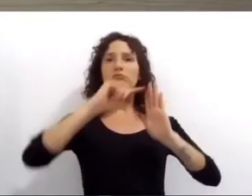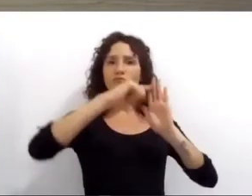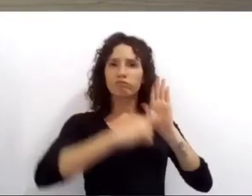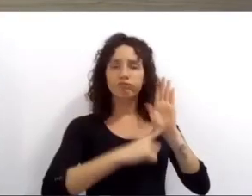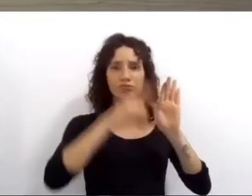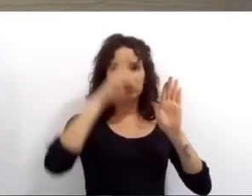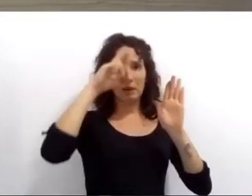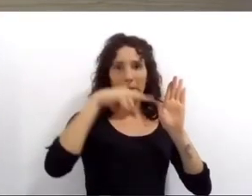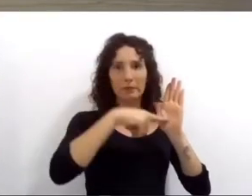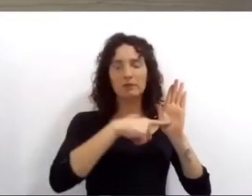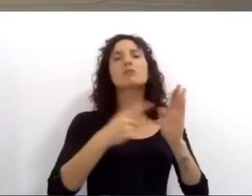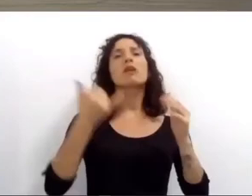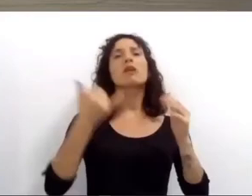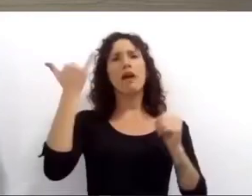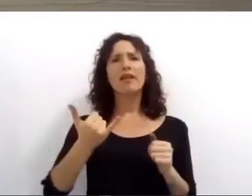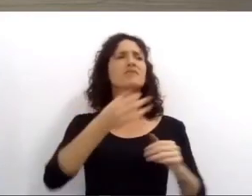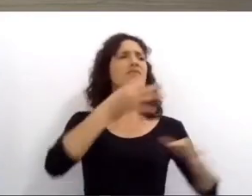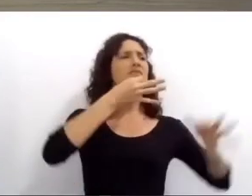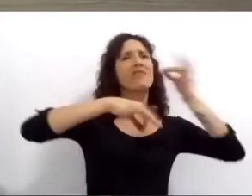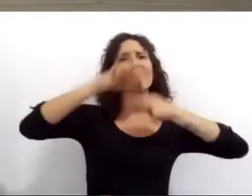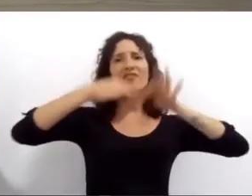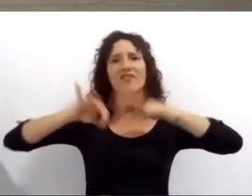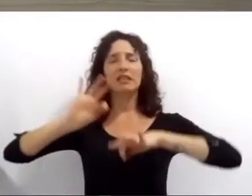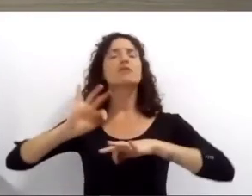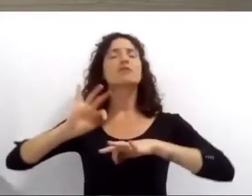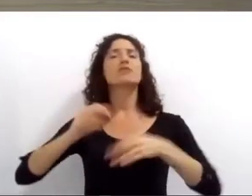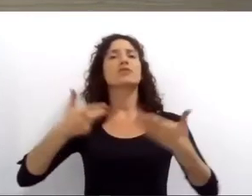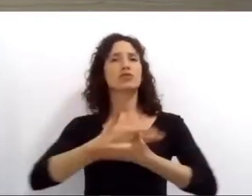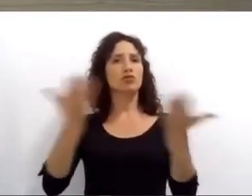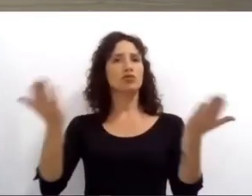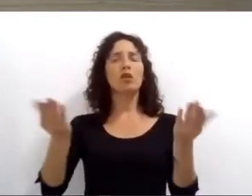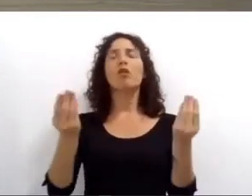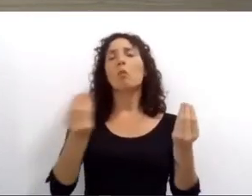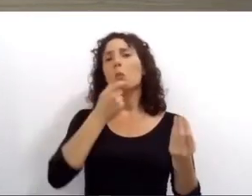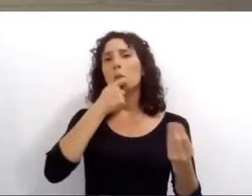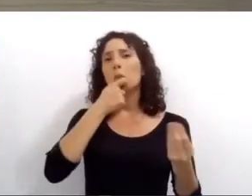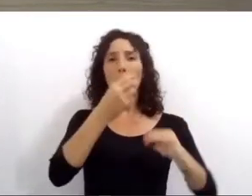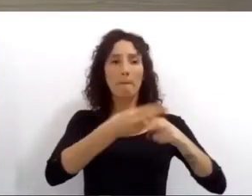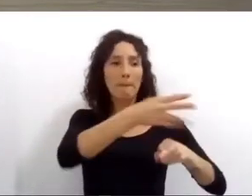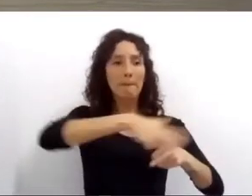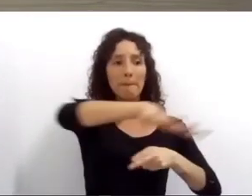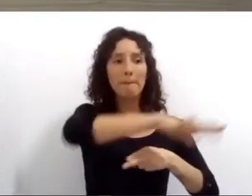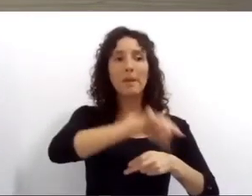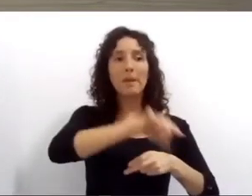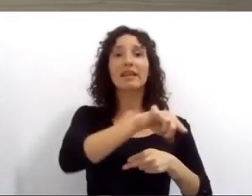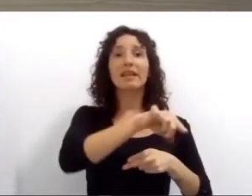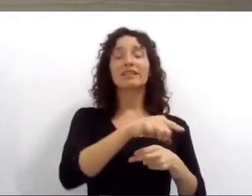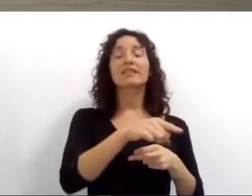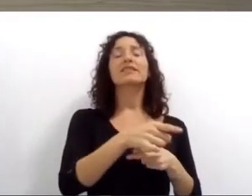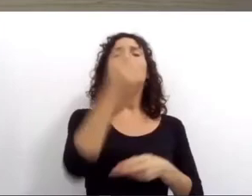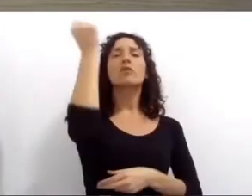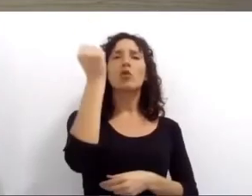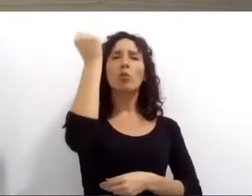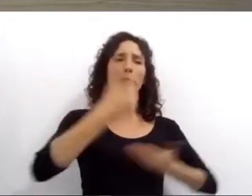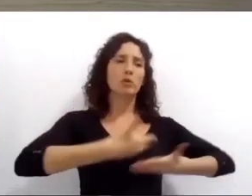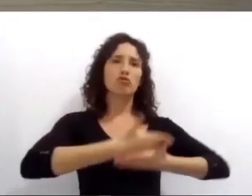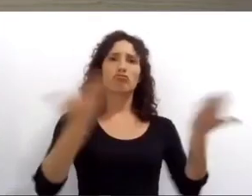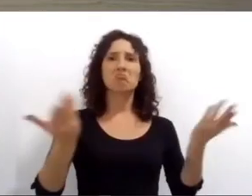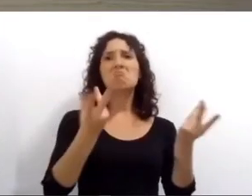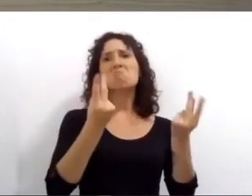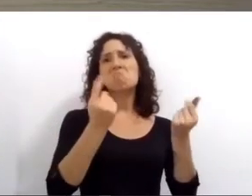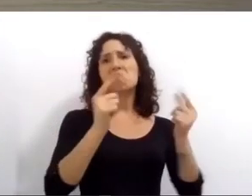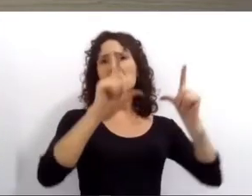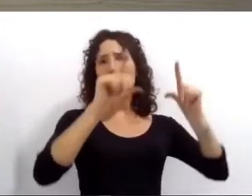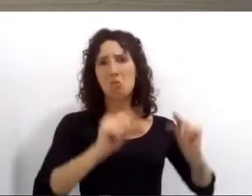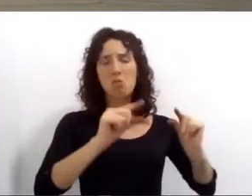sociales de emprendedores en las vecinales y plazas de la ciudad para acercar los productos de la economía social con precios accesibles